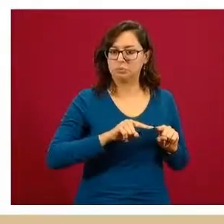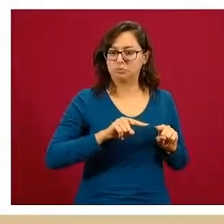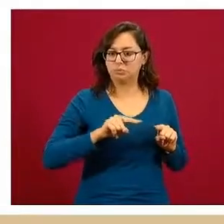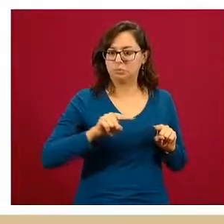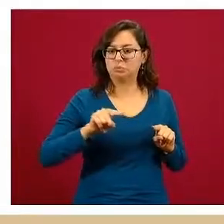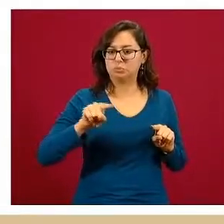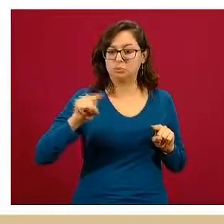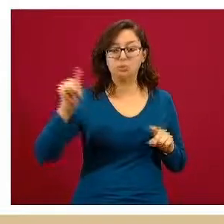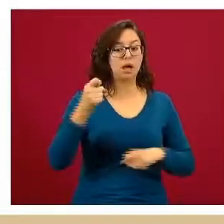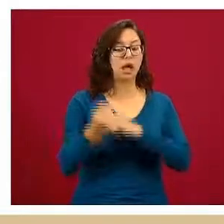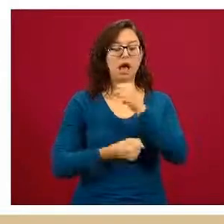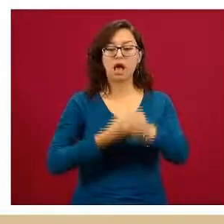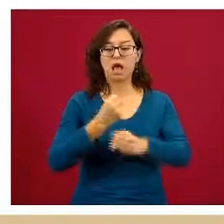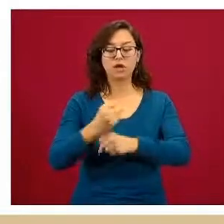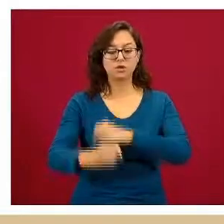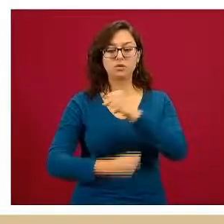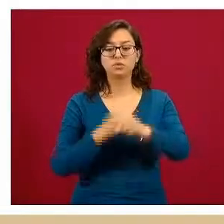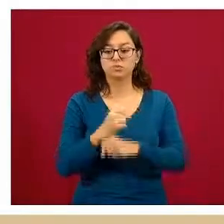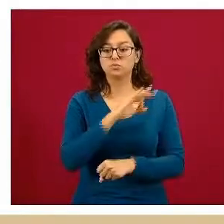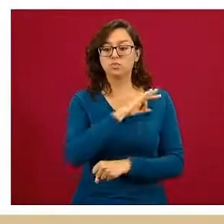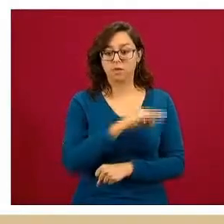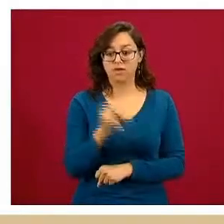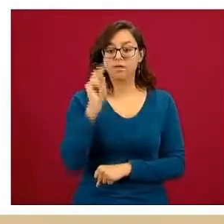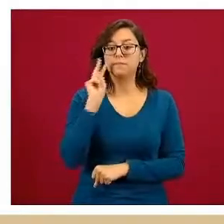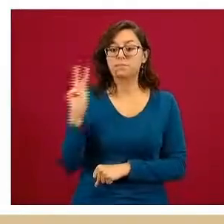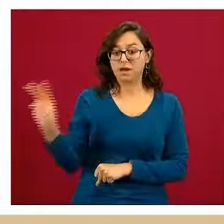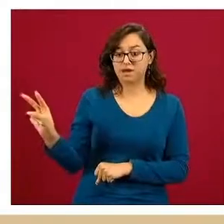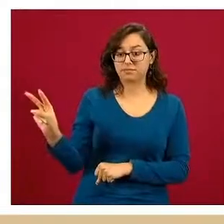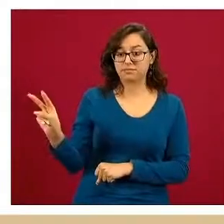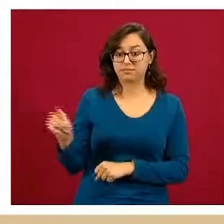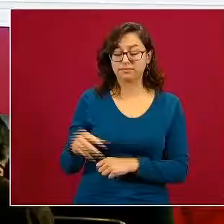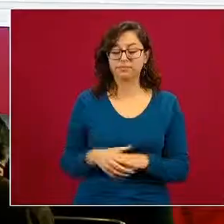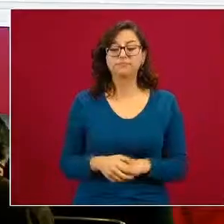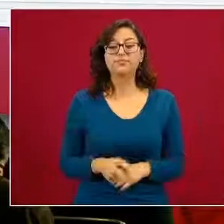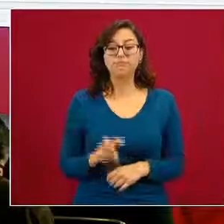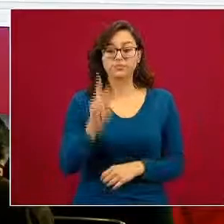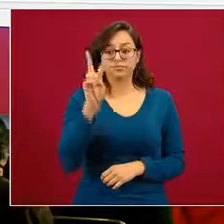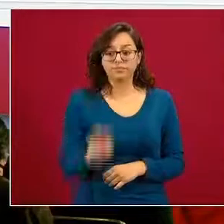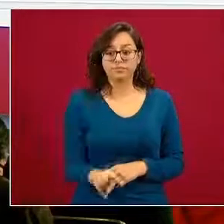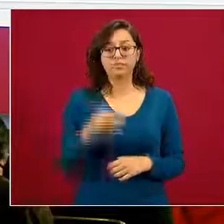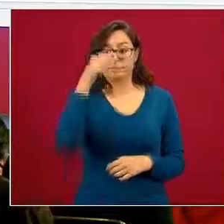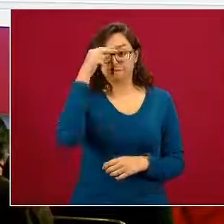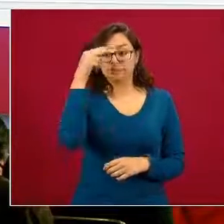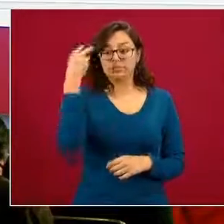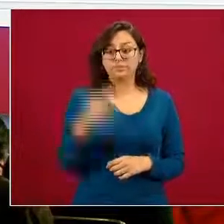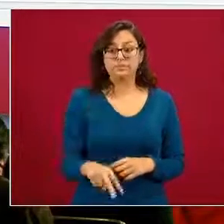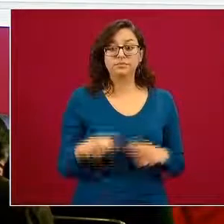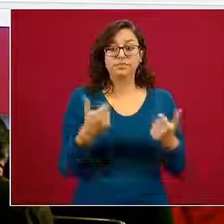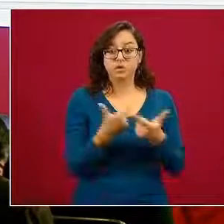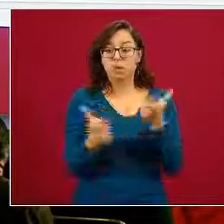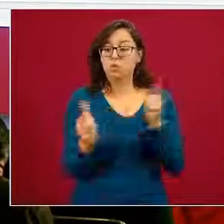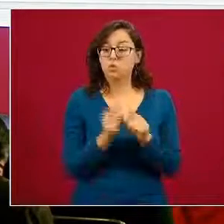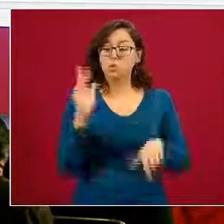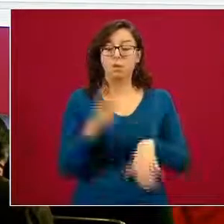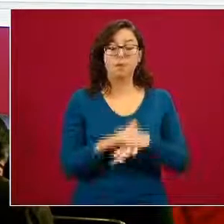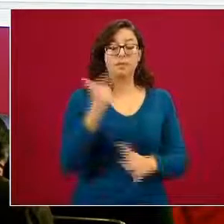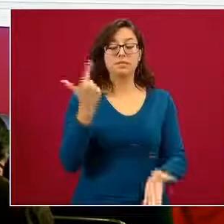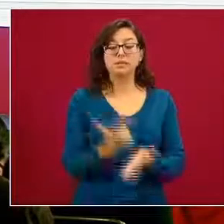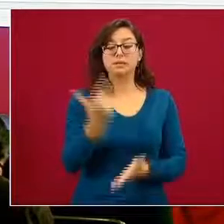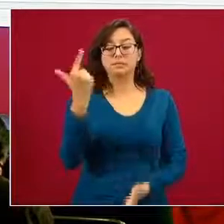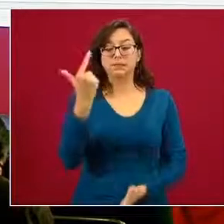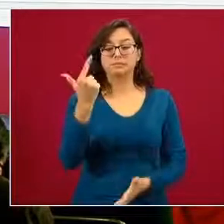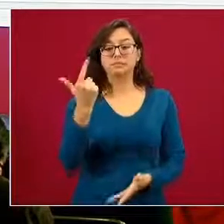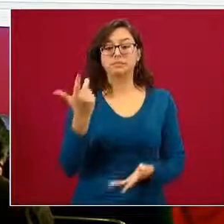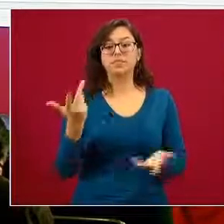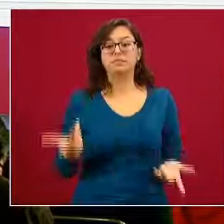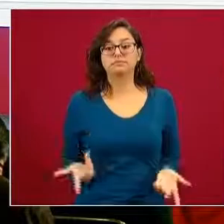últimos años y como ustedes ven aquí sí en México los grupos de mayor riesgo son los